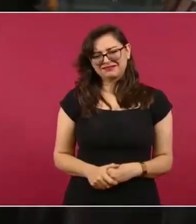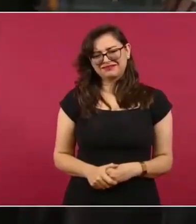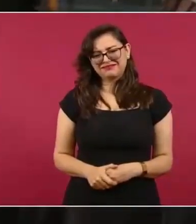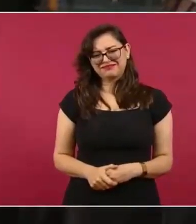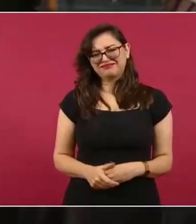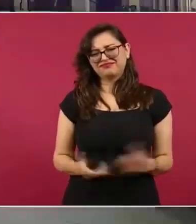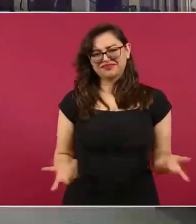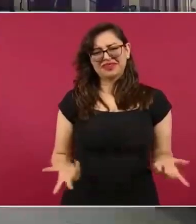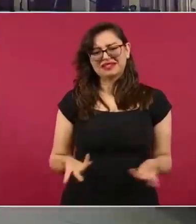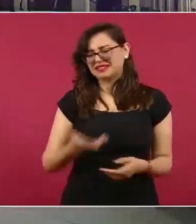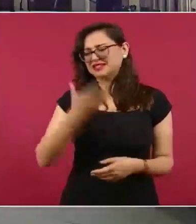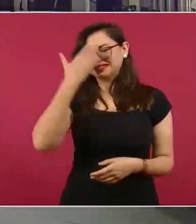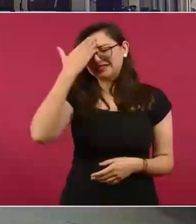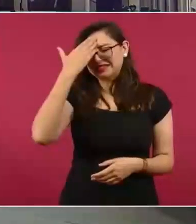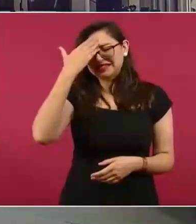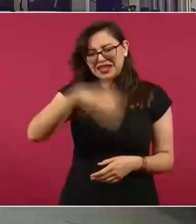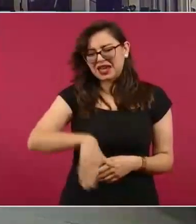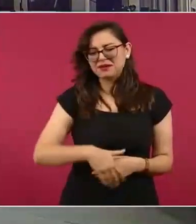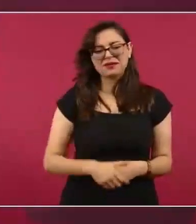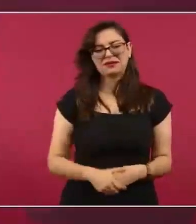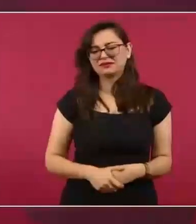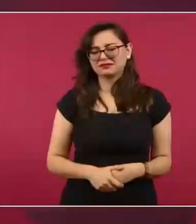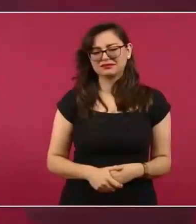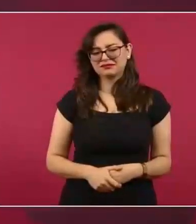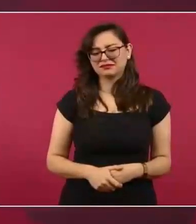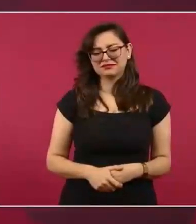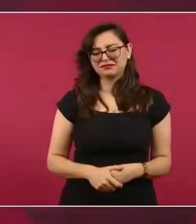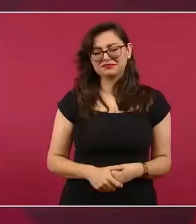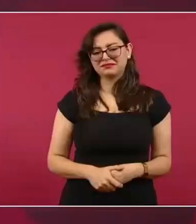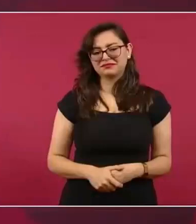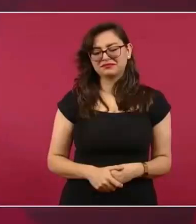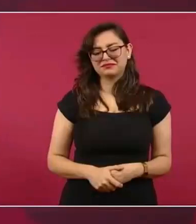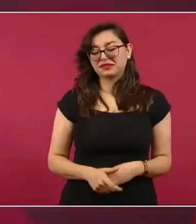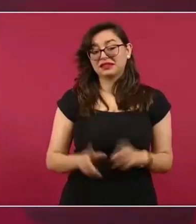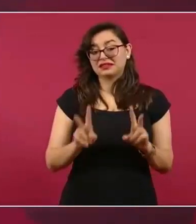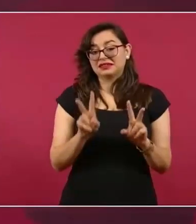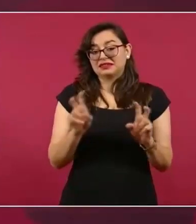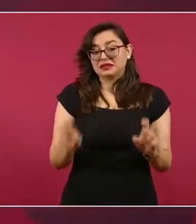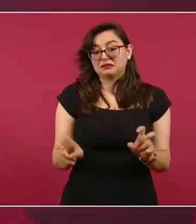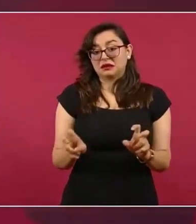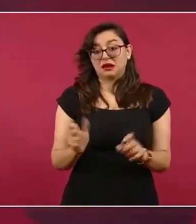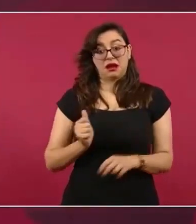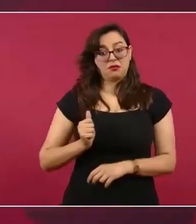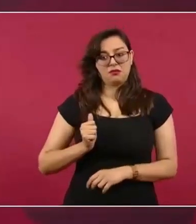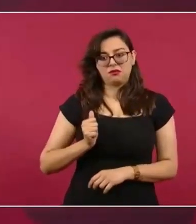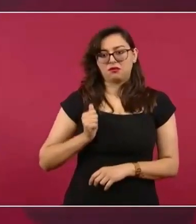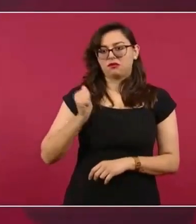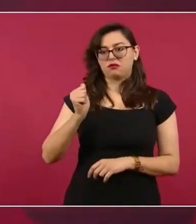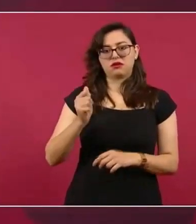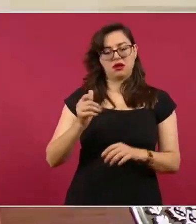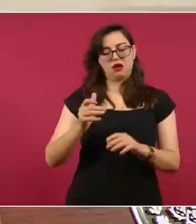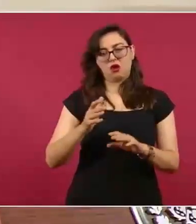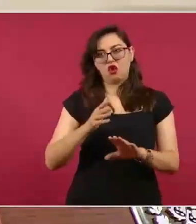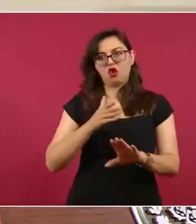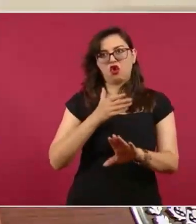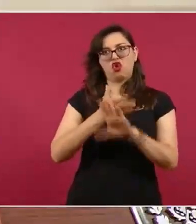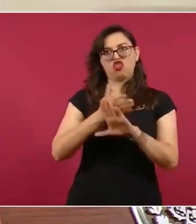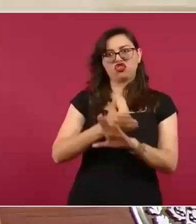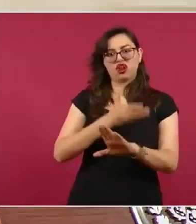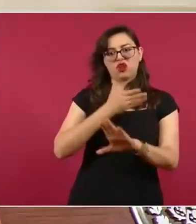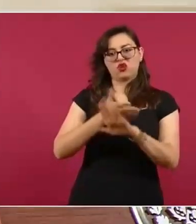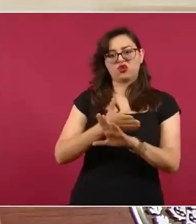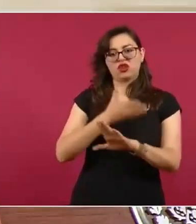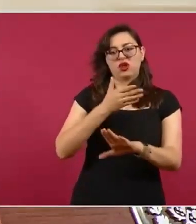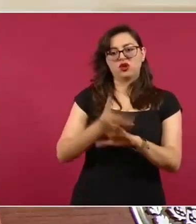hasta los de animal político. El asunto no es eso. El asunto es que tenemos unas